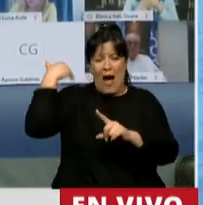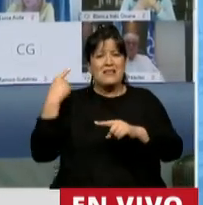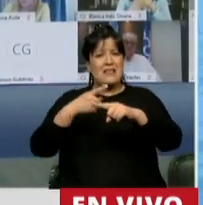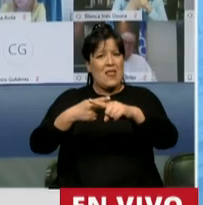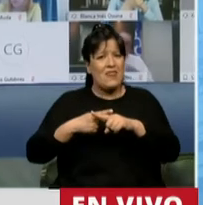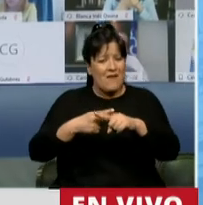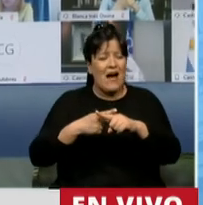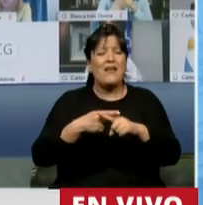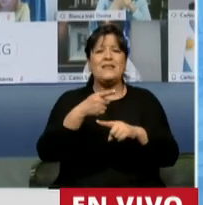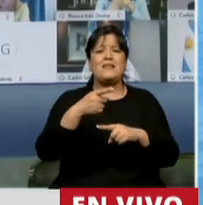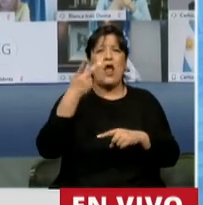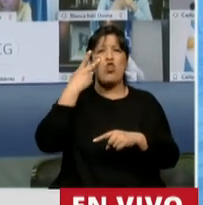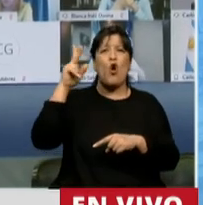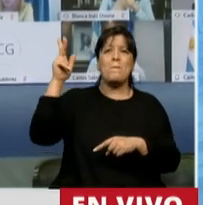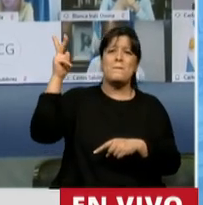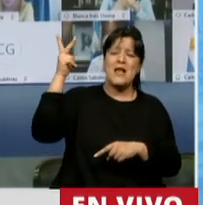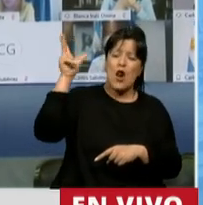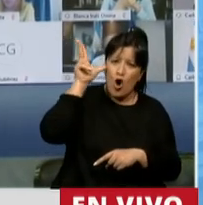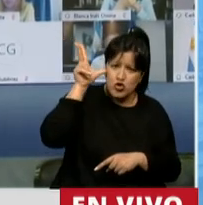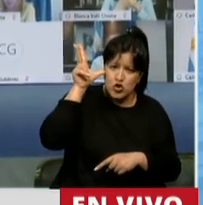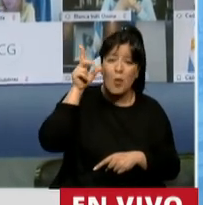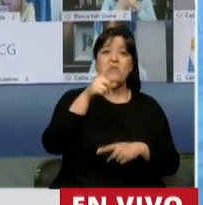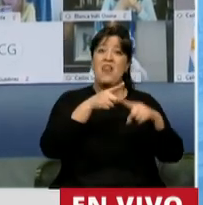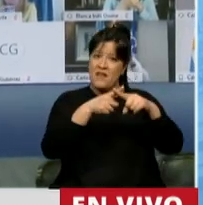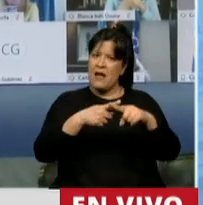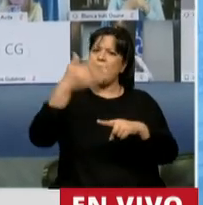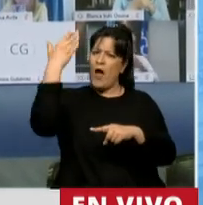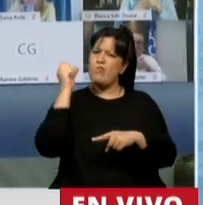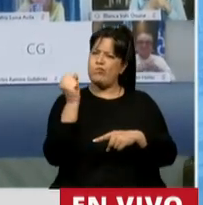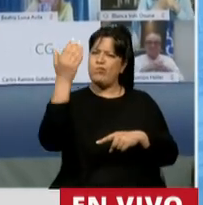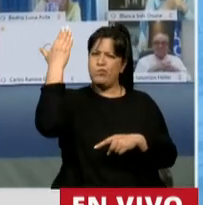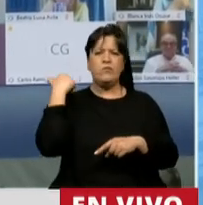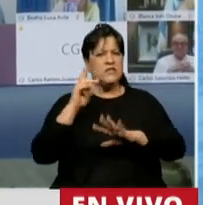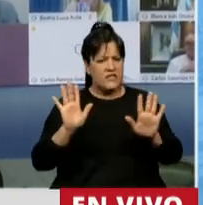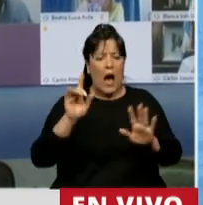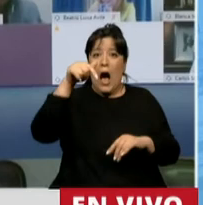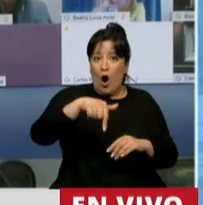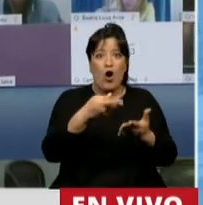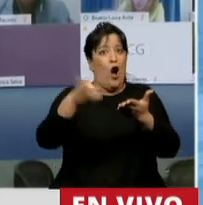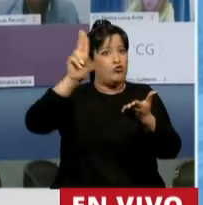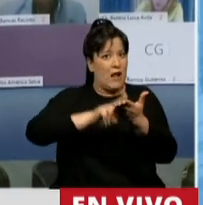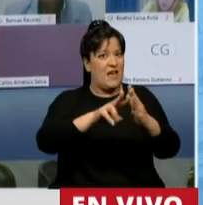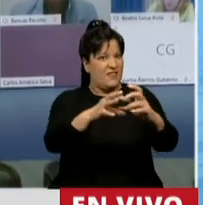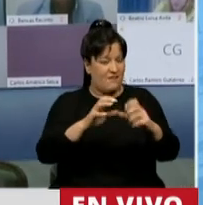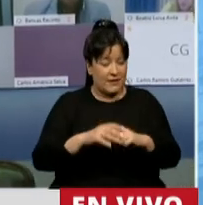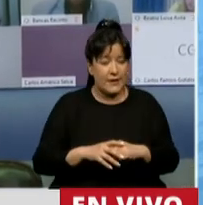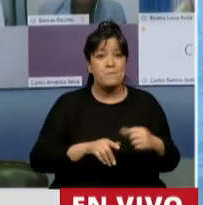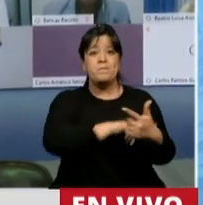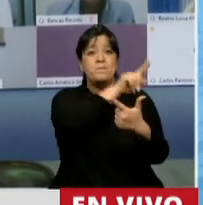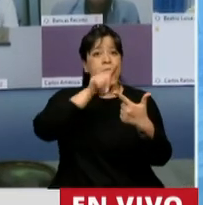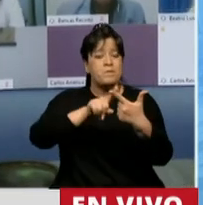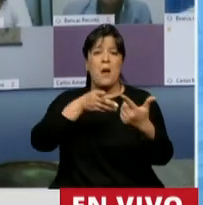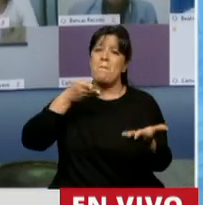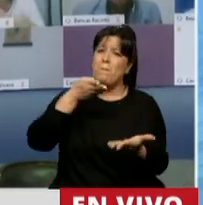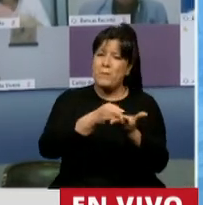2008, presidente. Este debate existió ya, y lo hemos dado y lo seguimos dando. Segundo, que es una demanda de